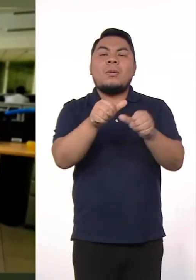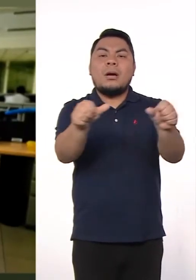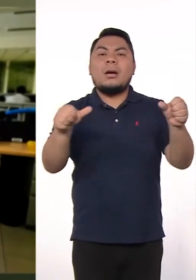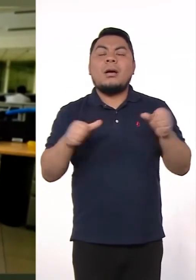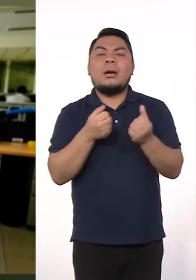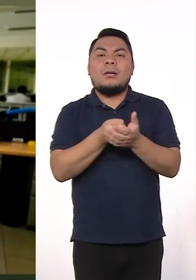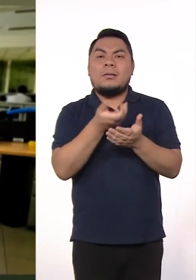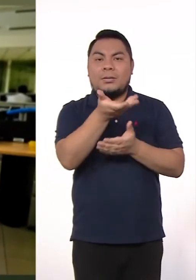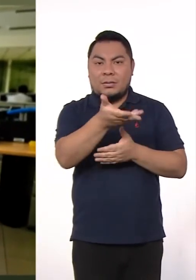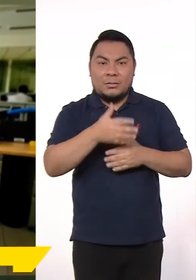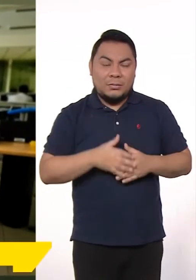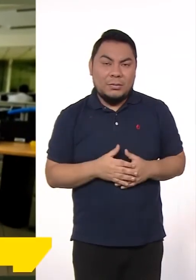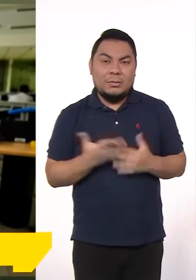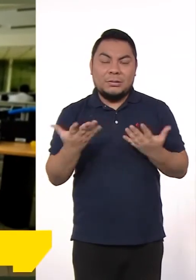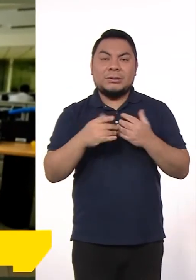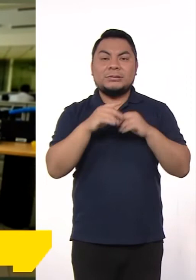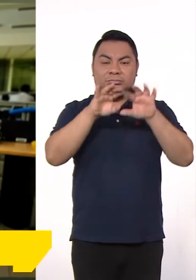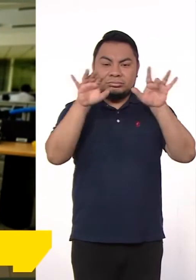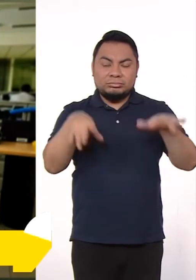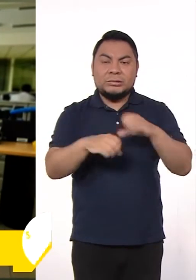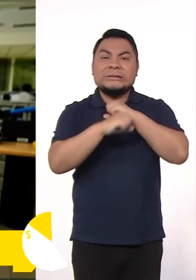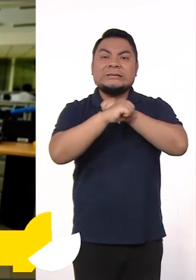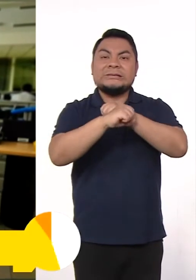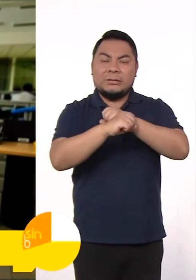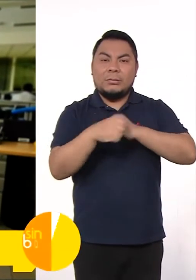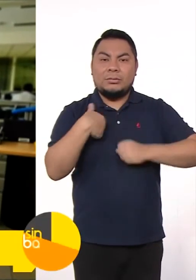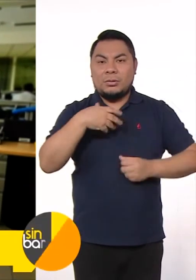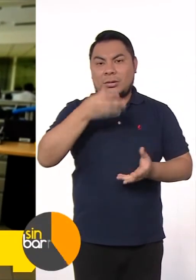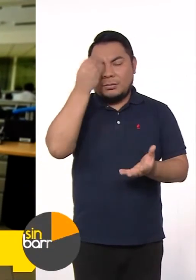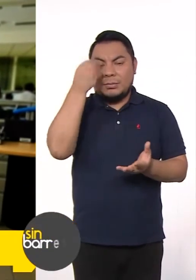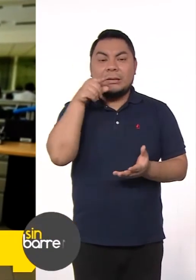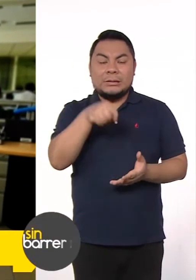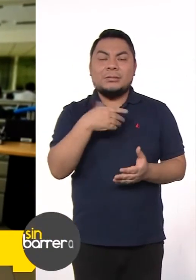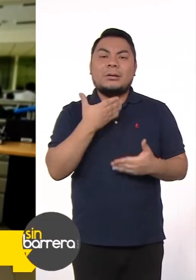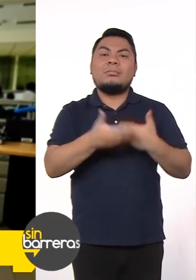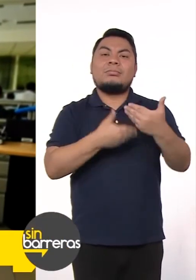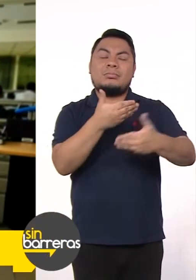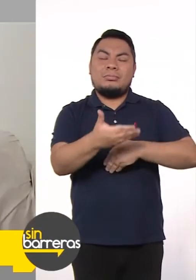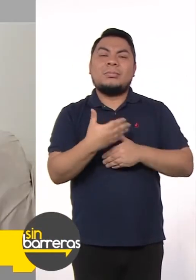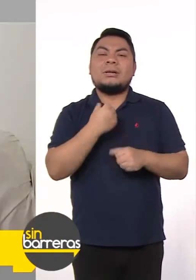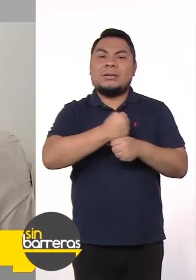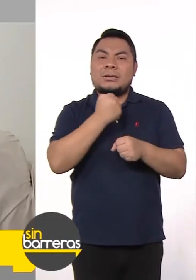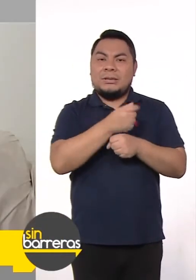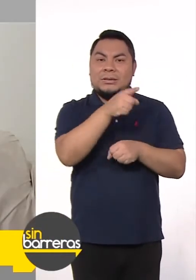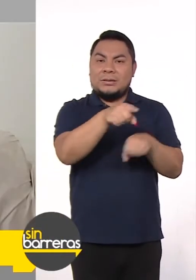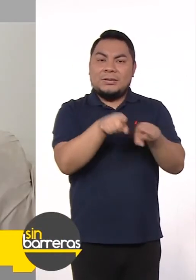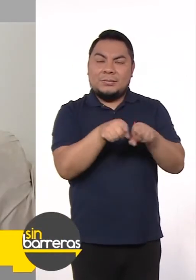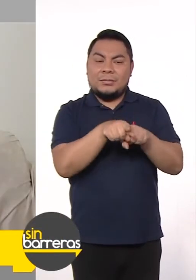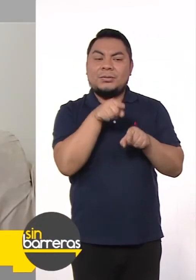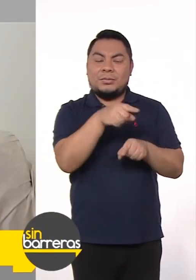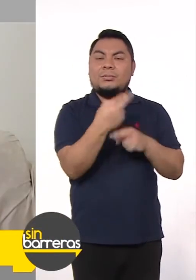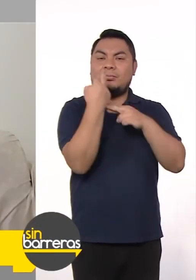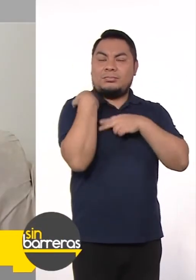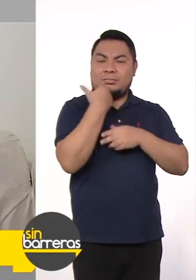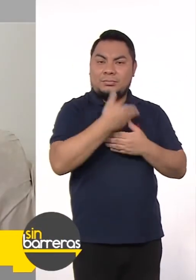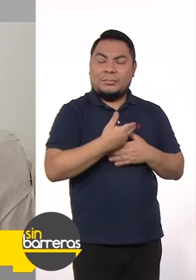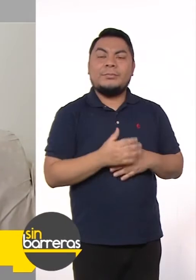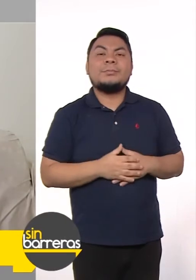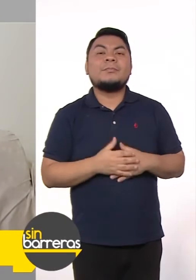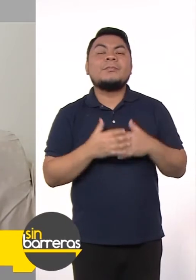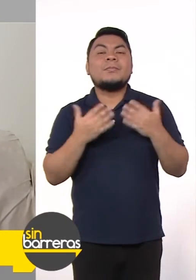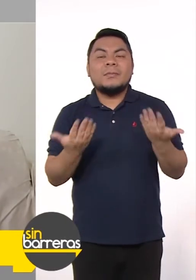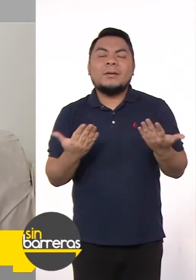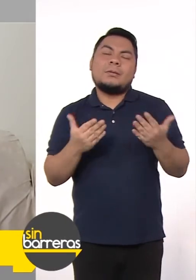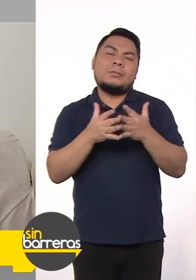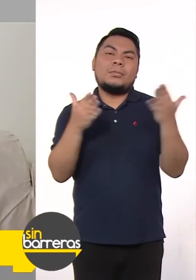de compras, infraestructura y sistemas en la empresa Michio Automotriz. Estoy desenvolviéndome allí en mis funciones y de